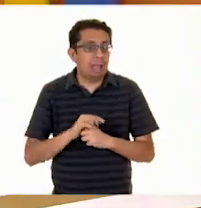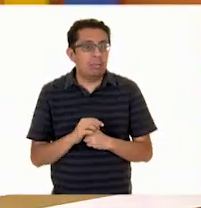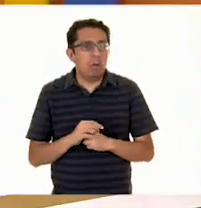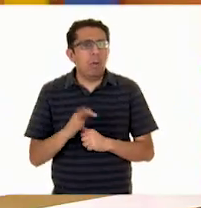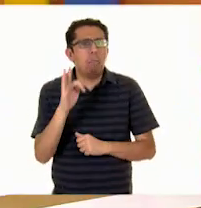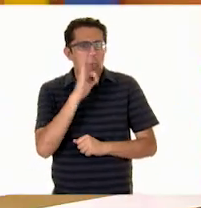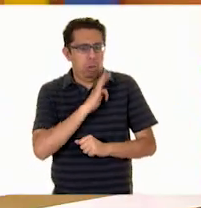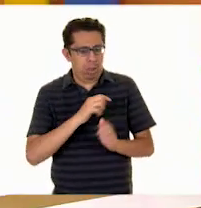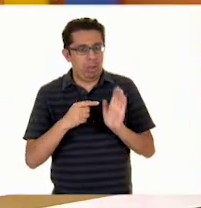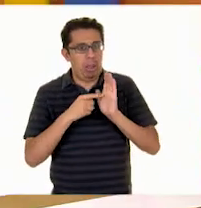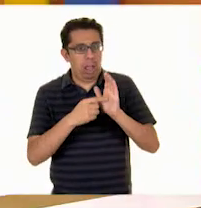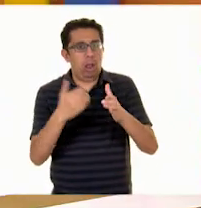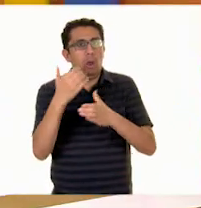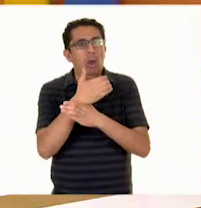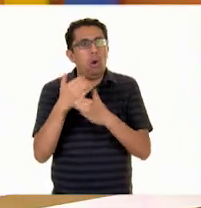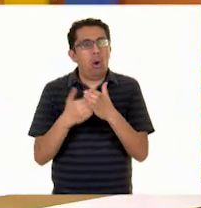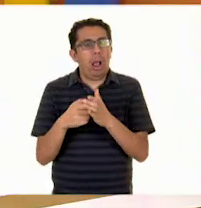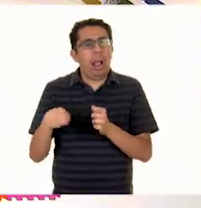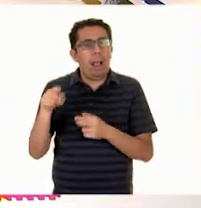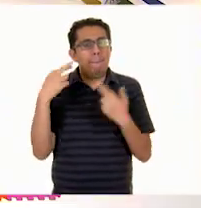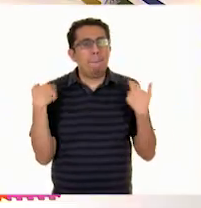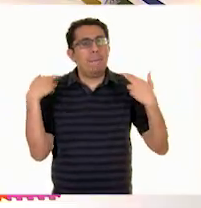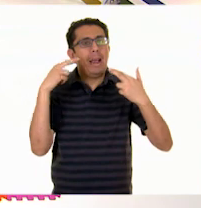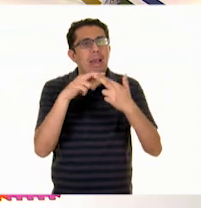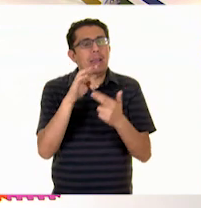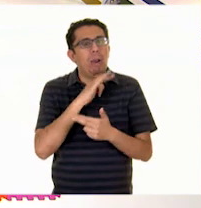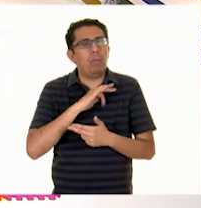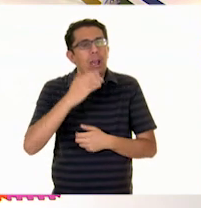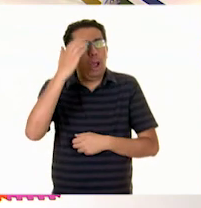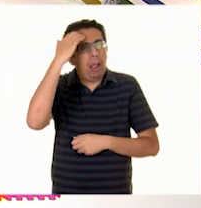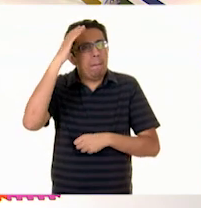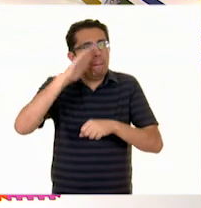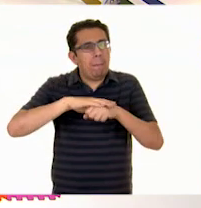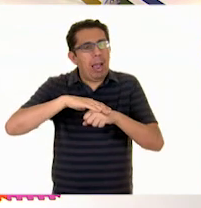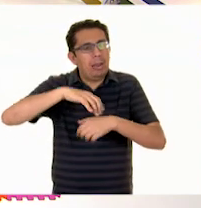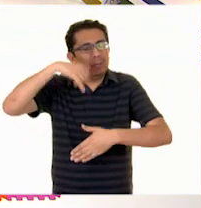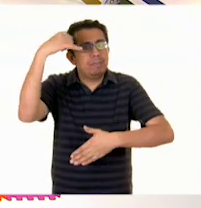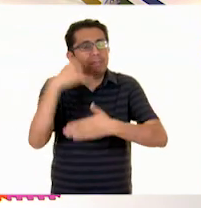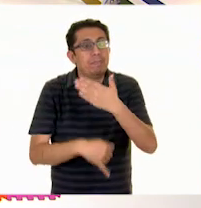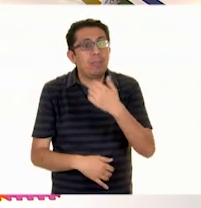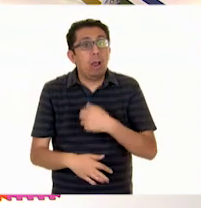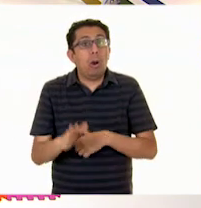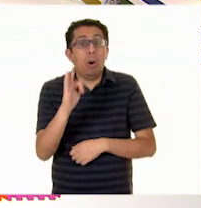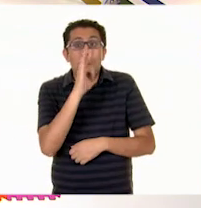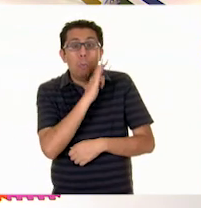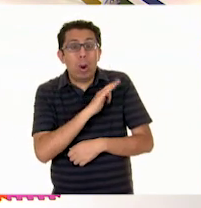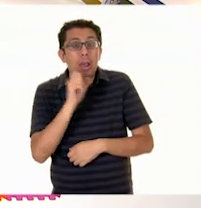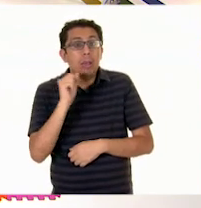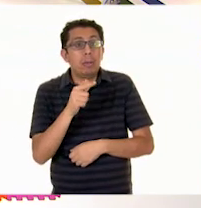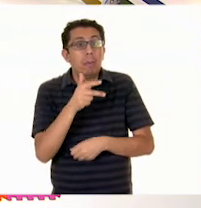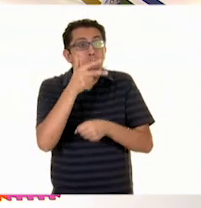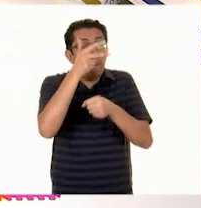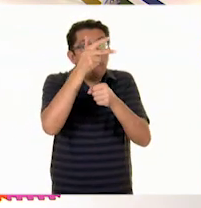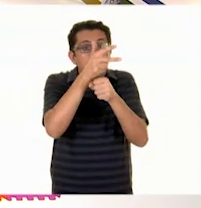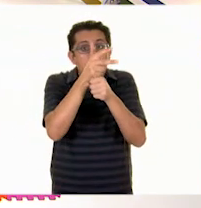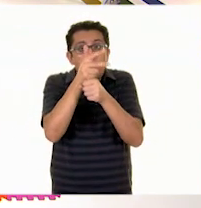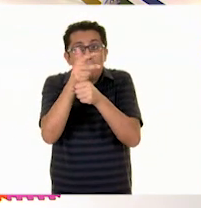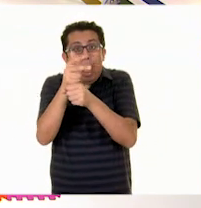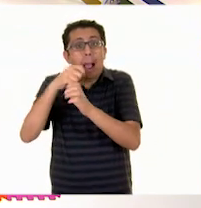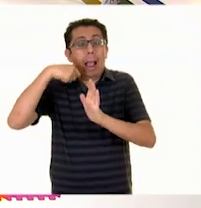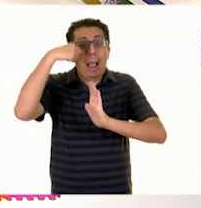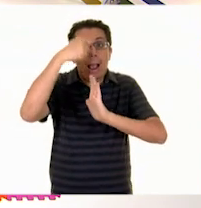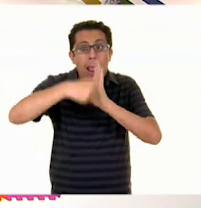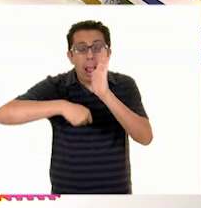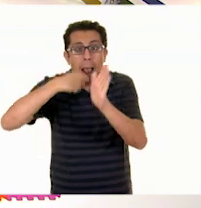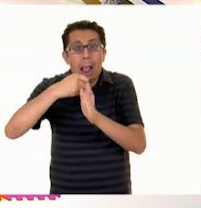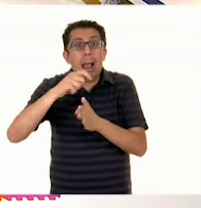objetos para que ella conozca un poquito más sobre ellos. Puedes tomar el video de la exposición que estás haciendo y se lo envías a tus